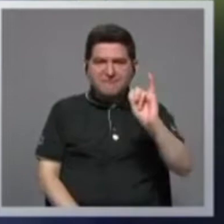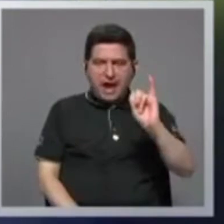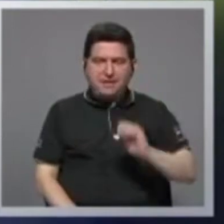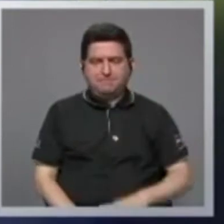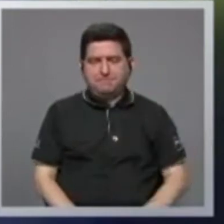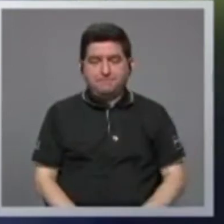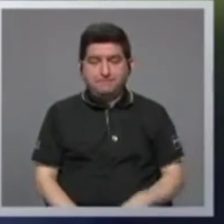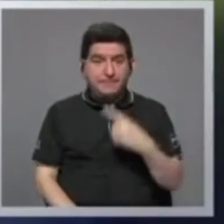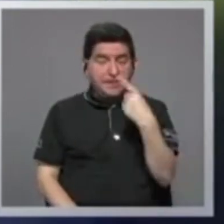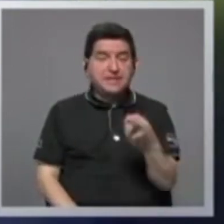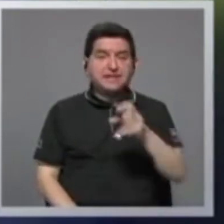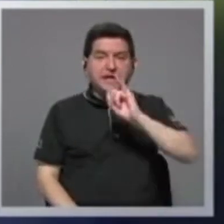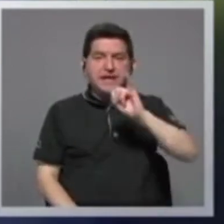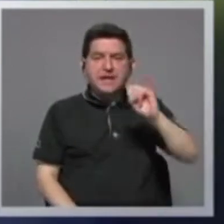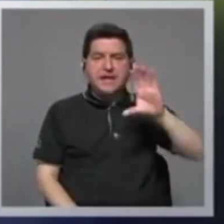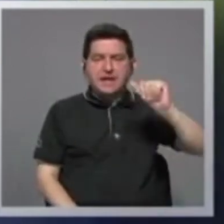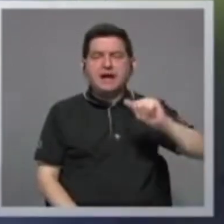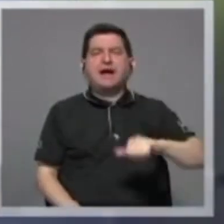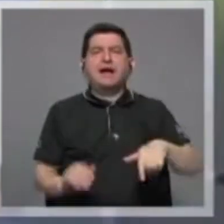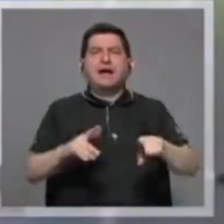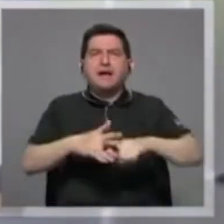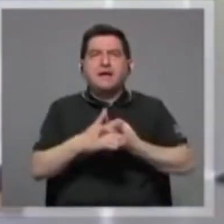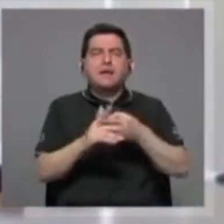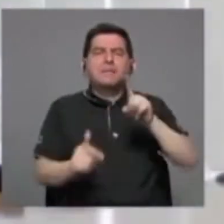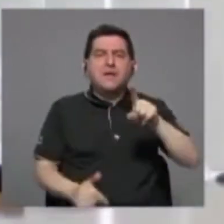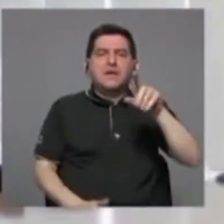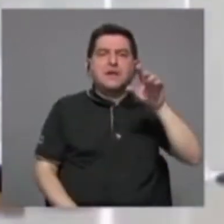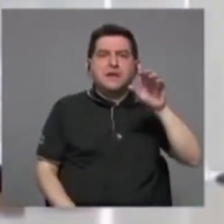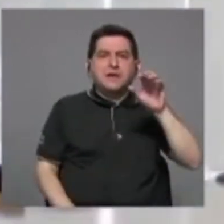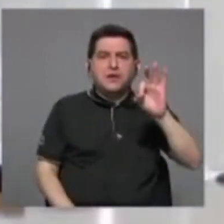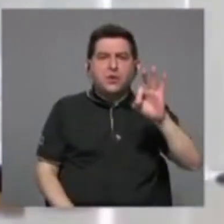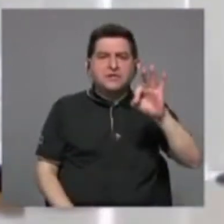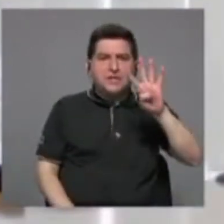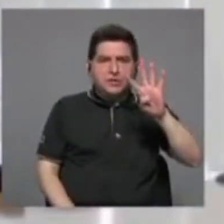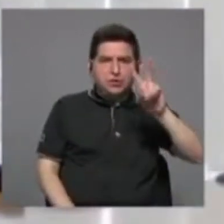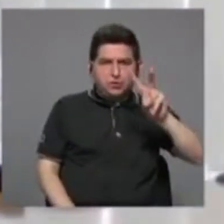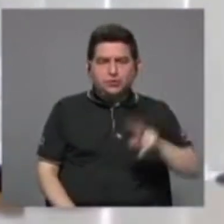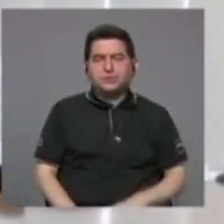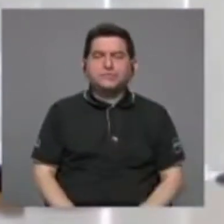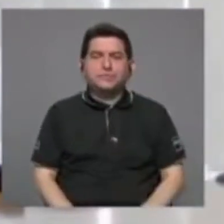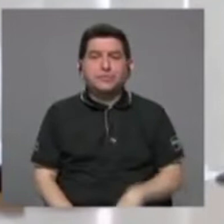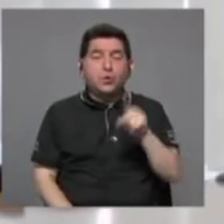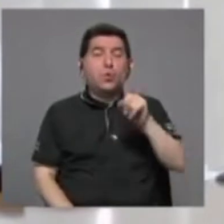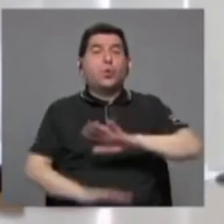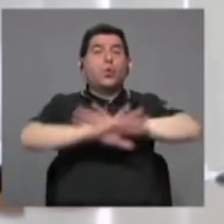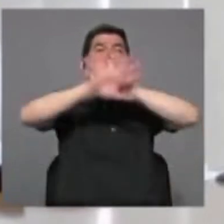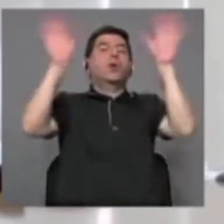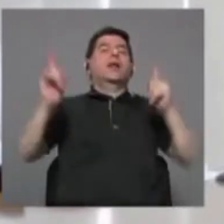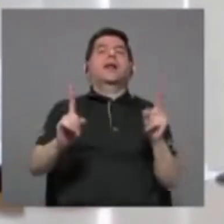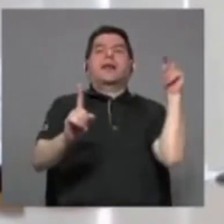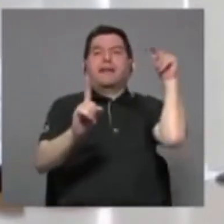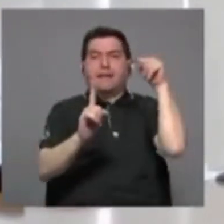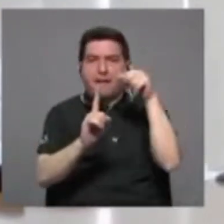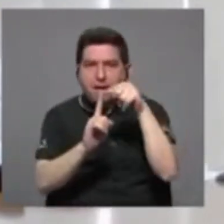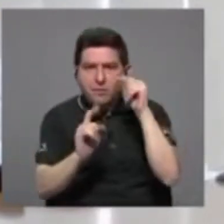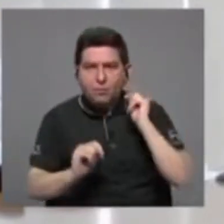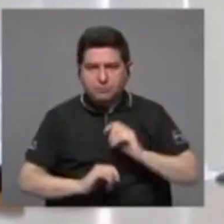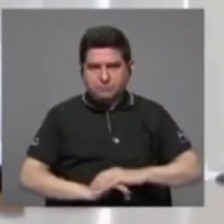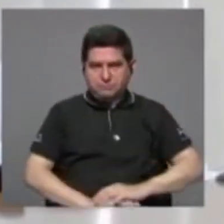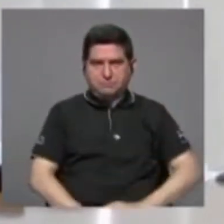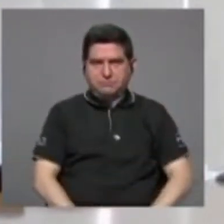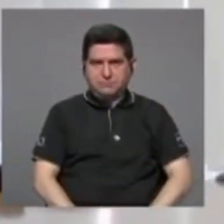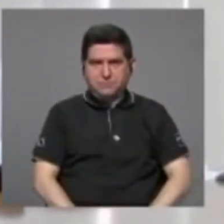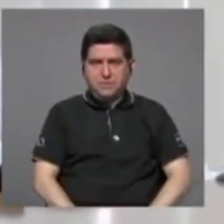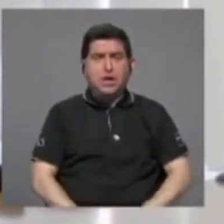Destacar que el IICA nació en 1942 con un claro propósito que